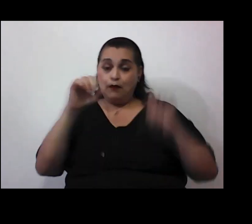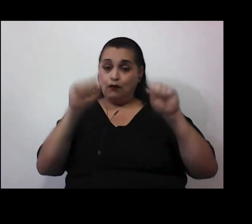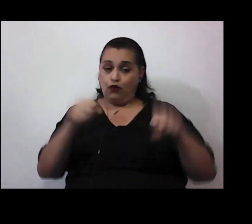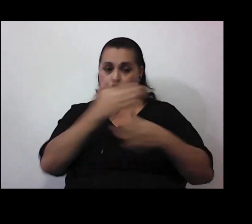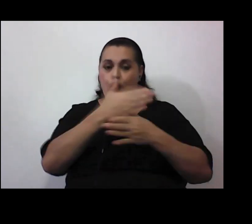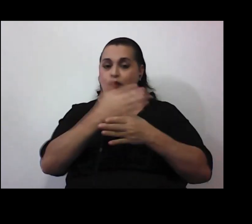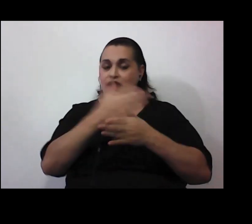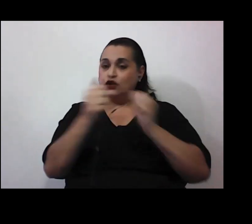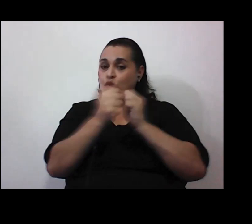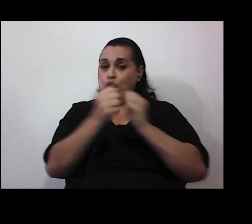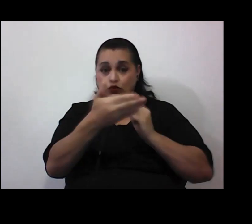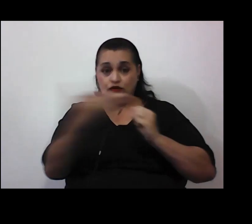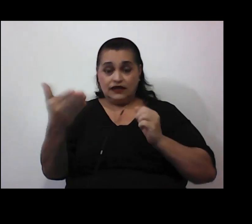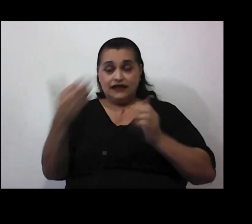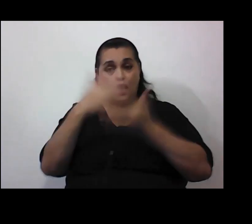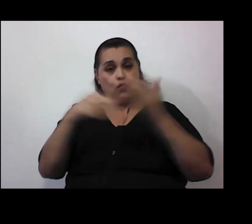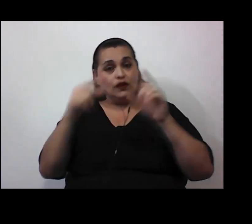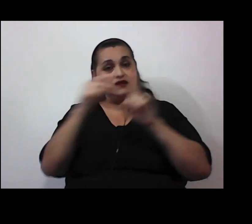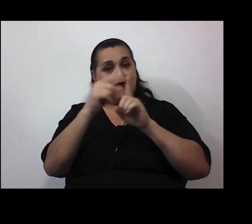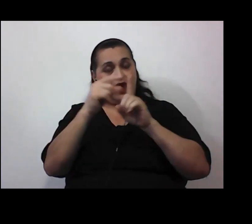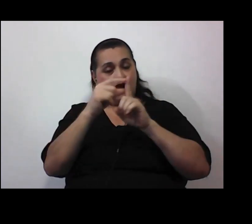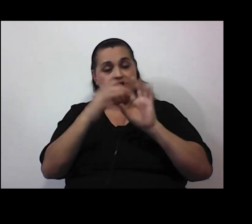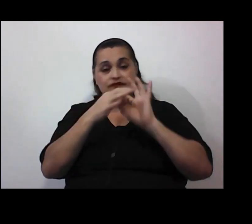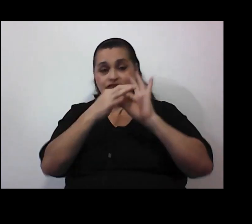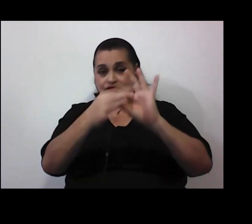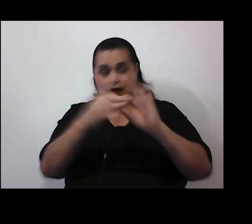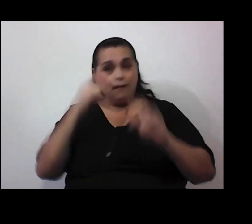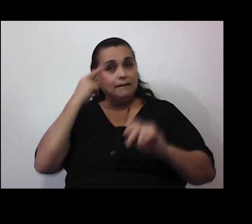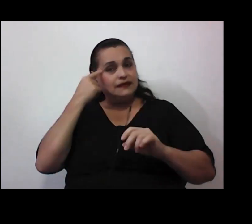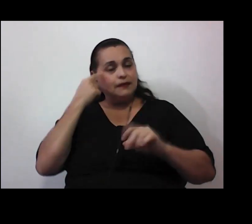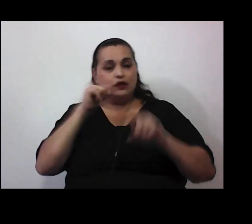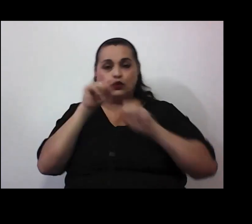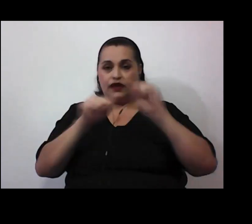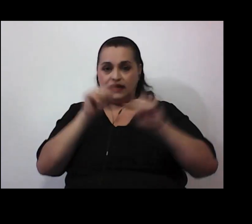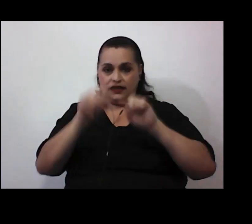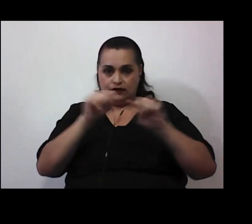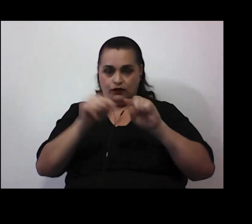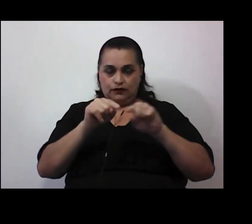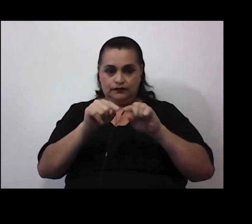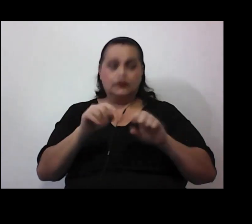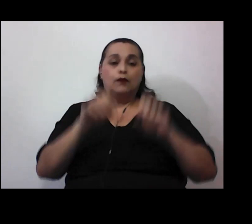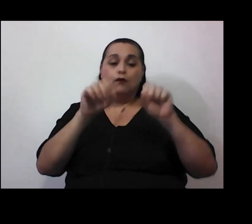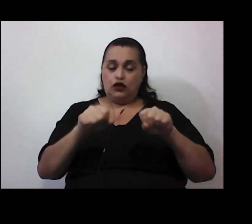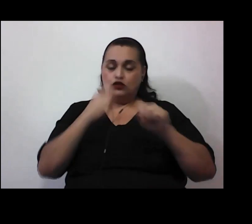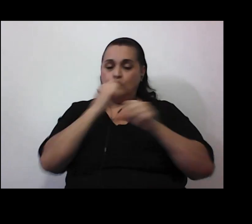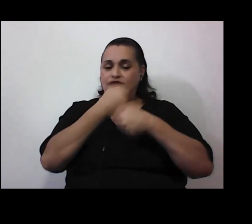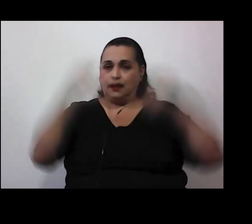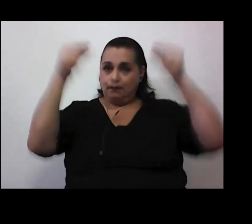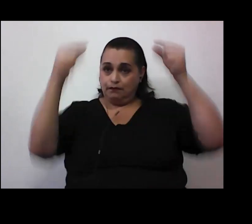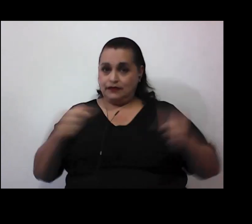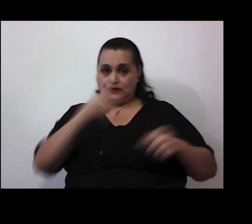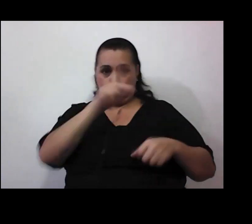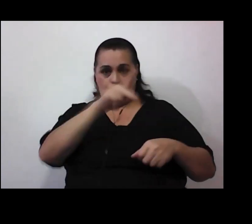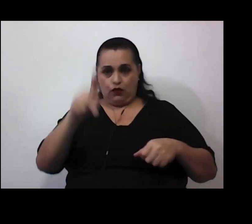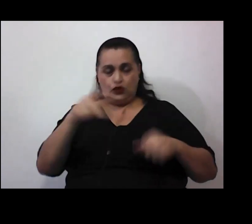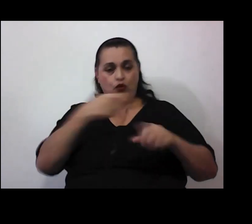algunas palabras en relación con esta cuestión del pensamiento crítico. Para eso voy a usar una presentación de PowerPoint que voy a